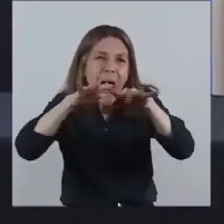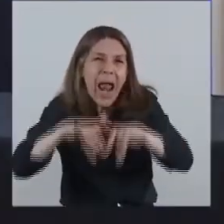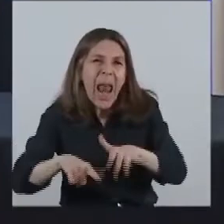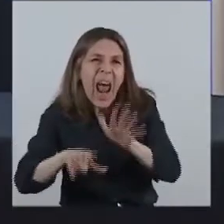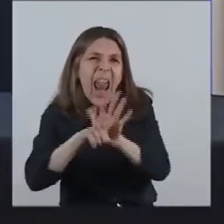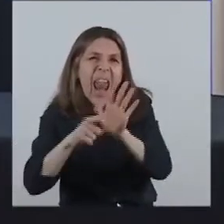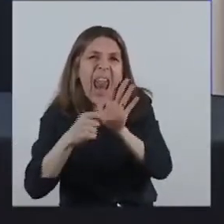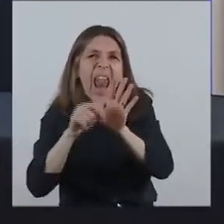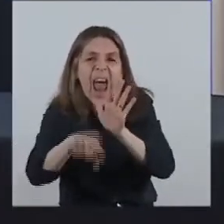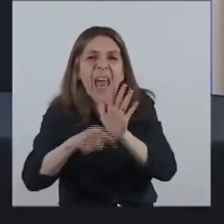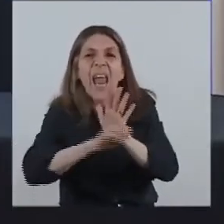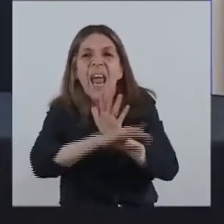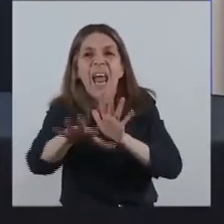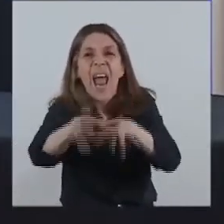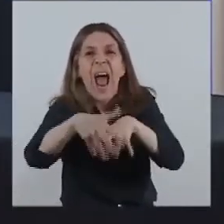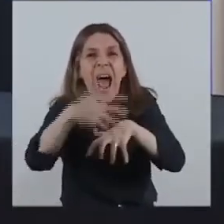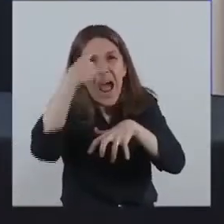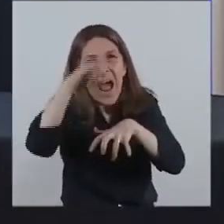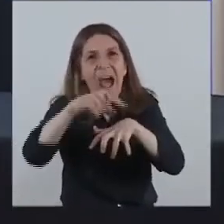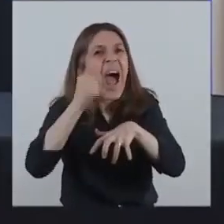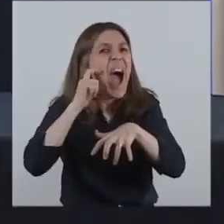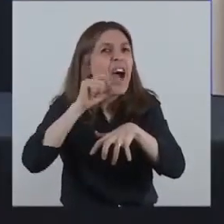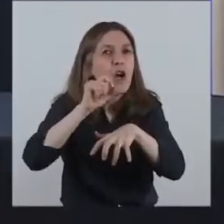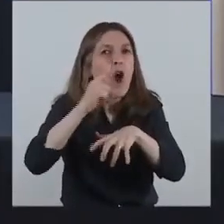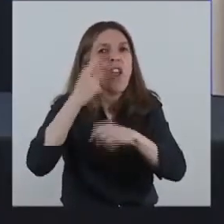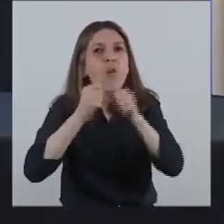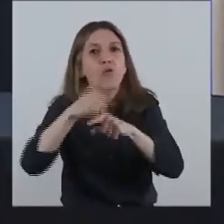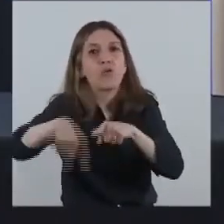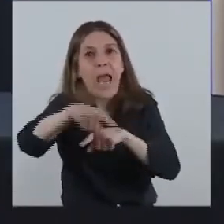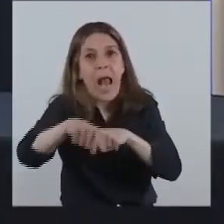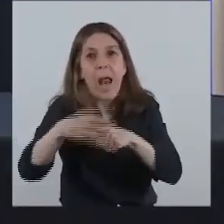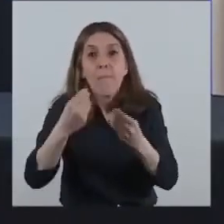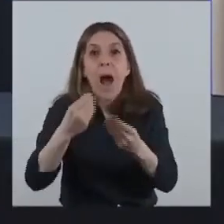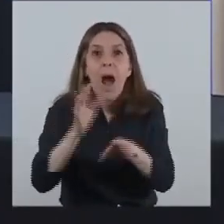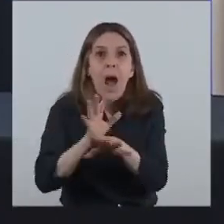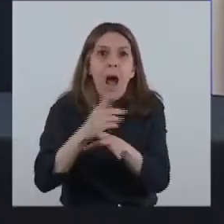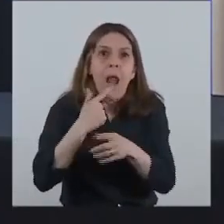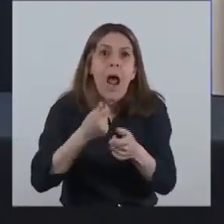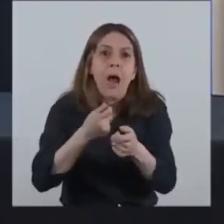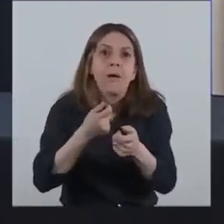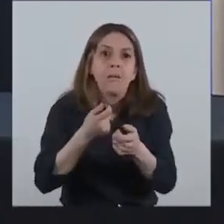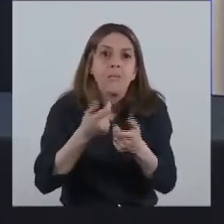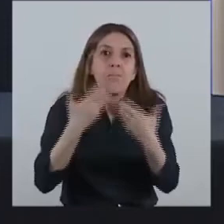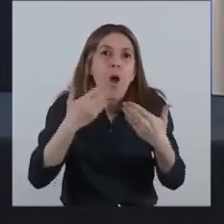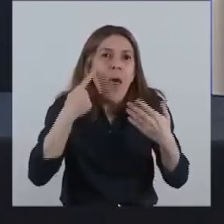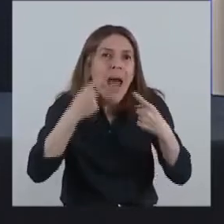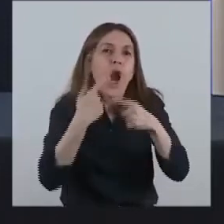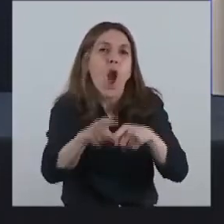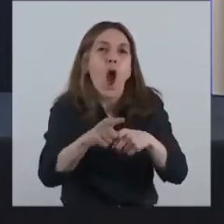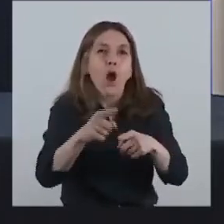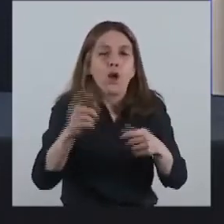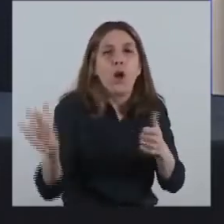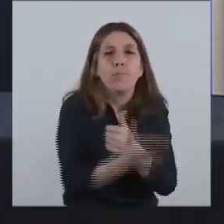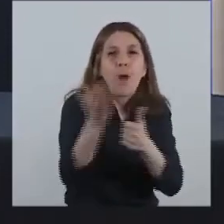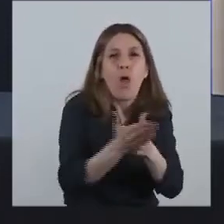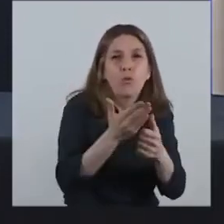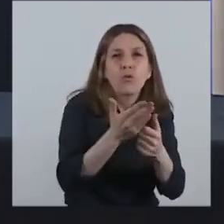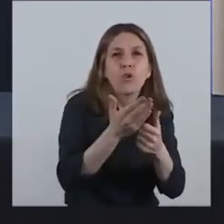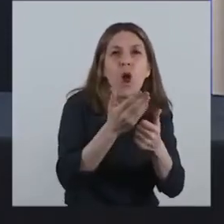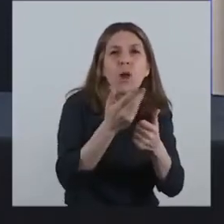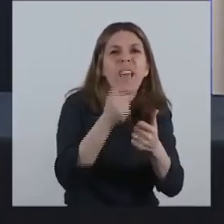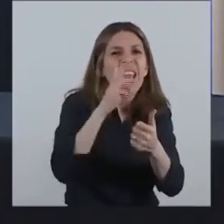agroindustrial que apunte a generar aumentos de la producción, mayor valor agregado y mayor